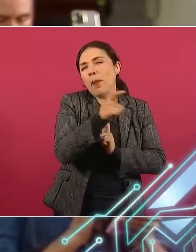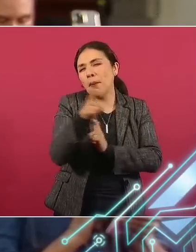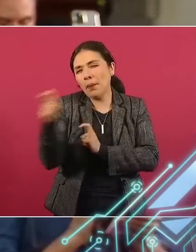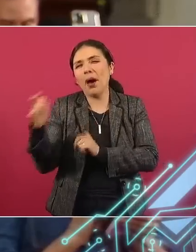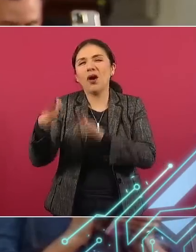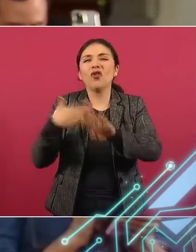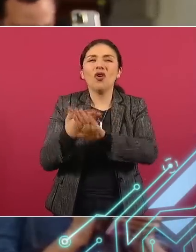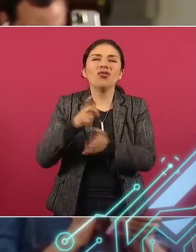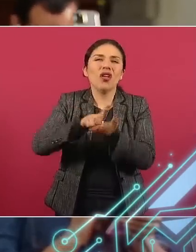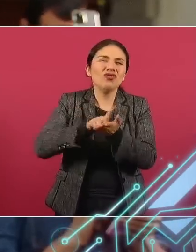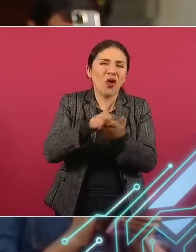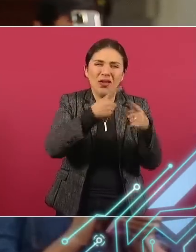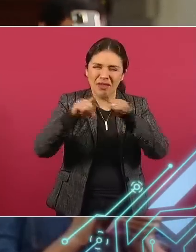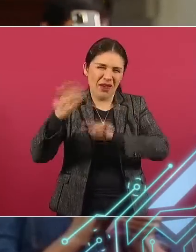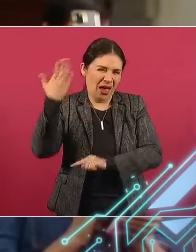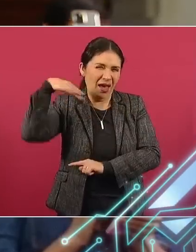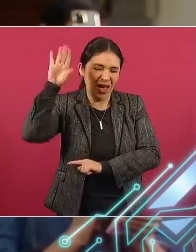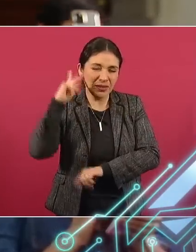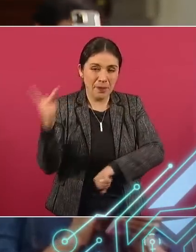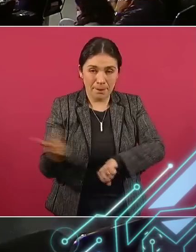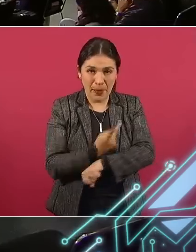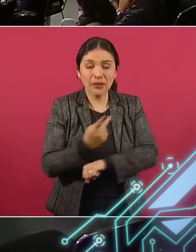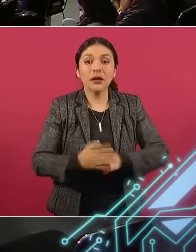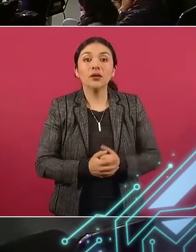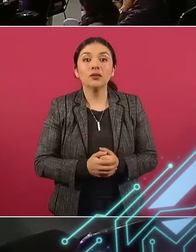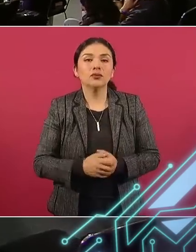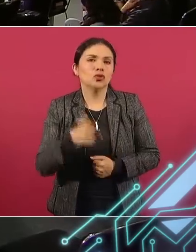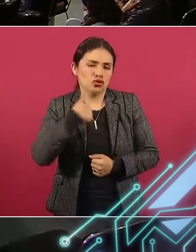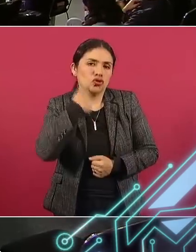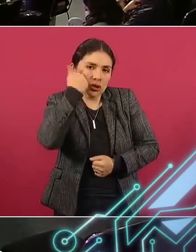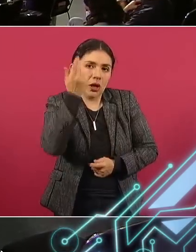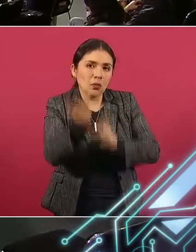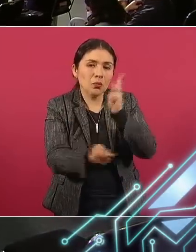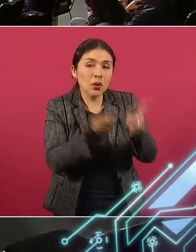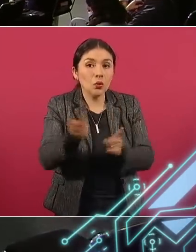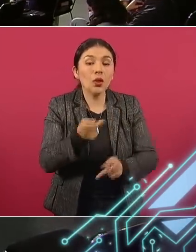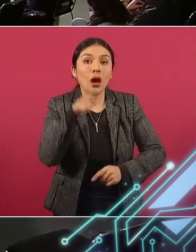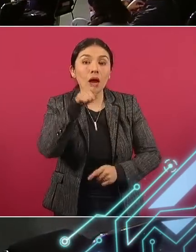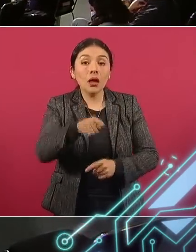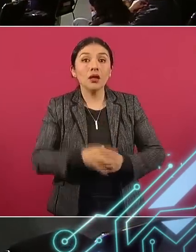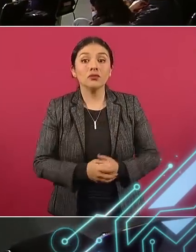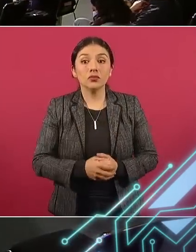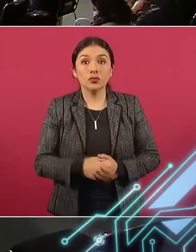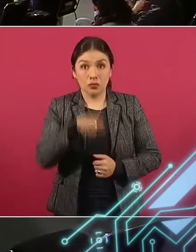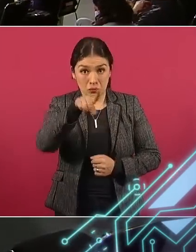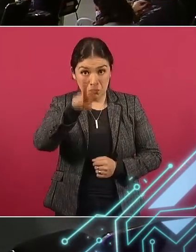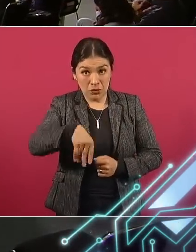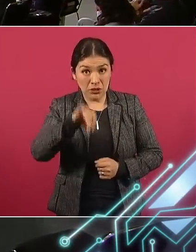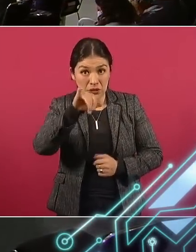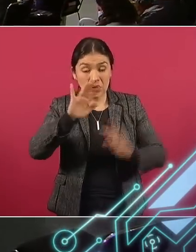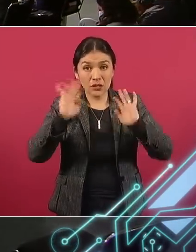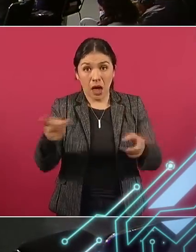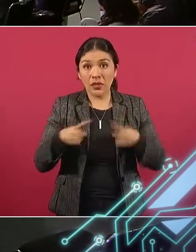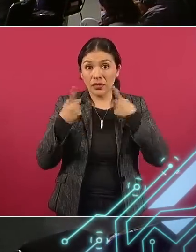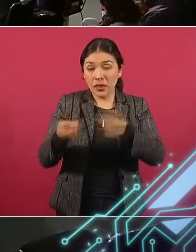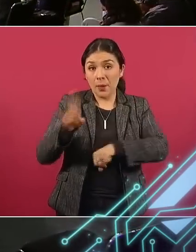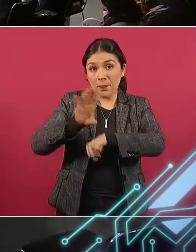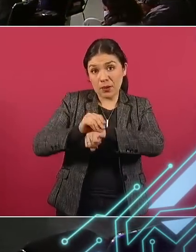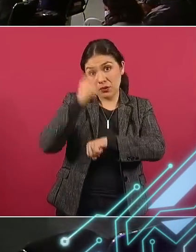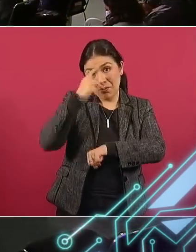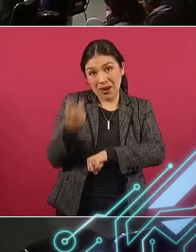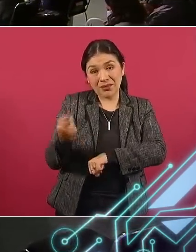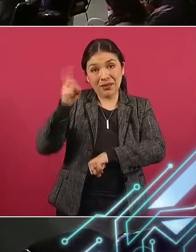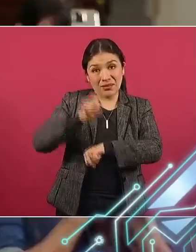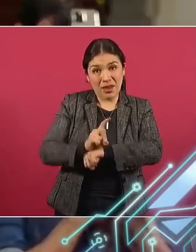por hechos del pasado. Yo le quiero preguntar, presidente, si usted autorizó este acto